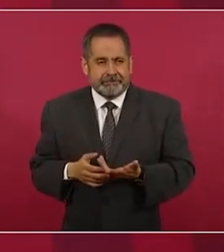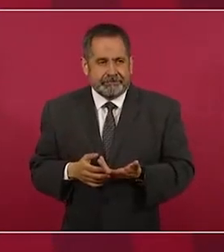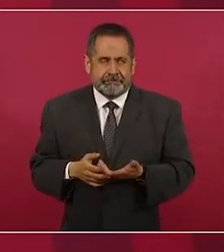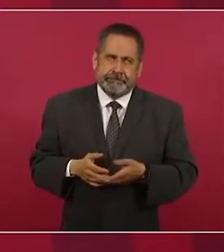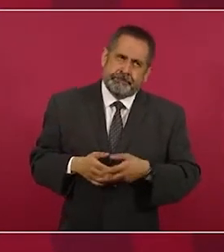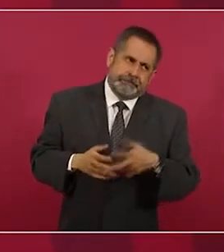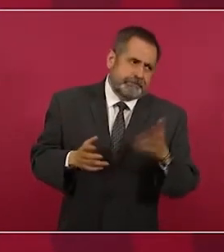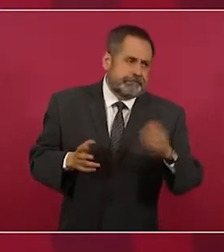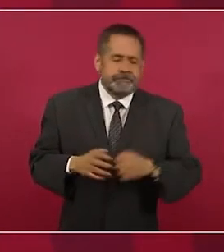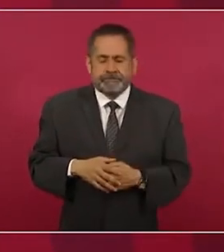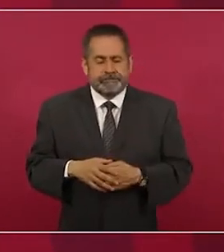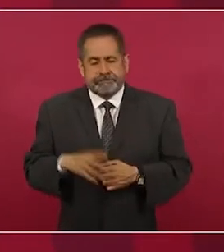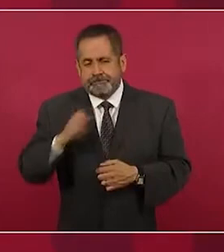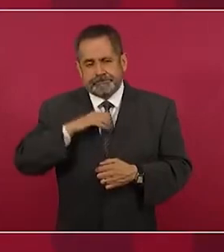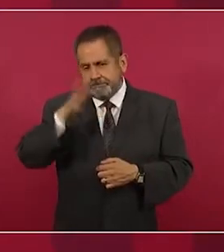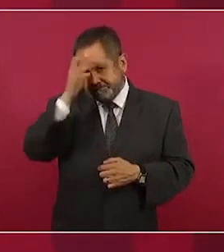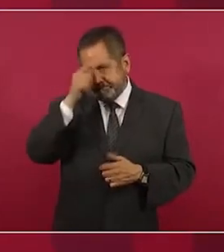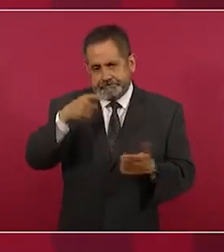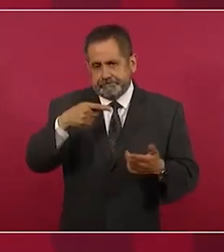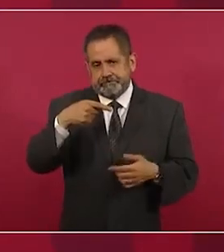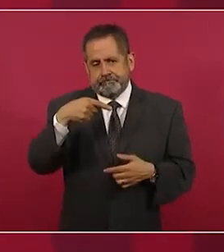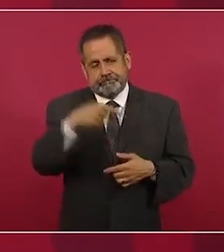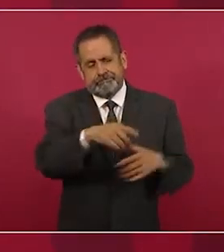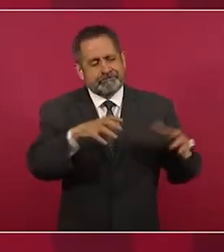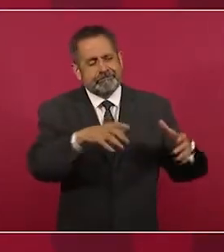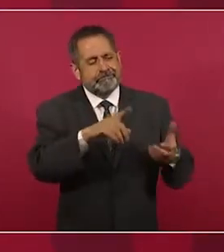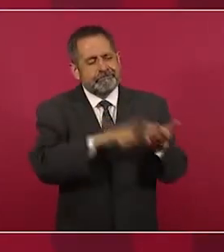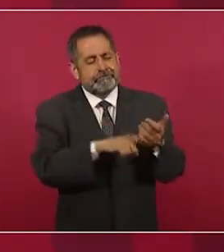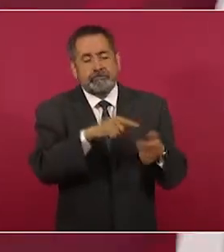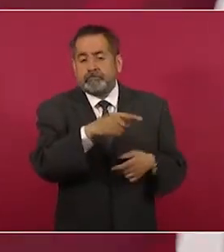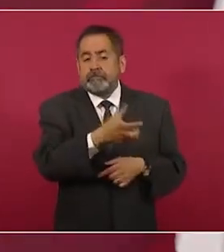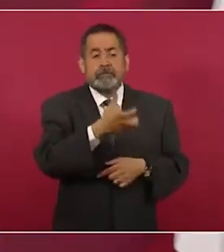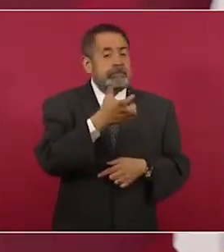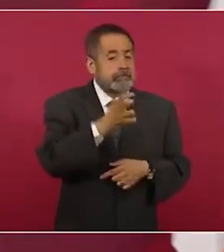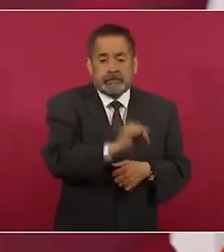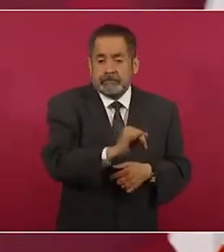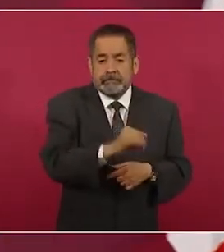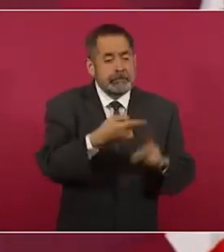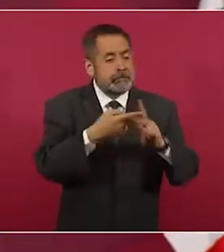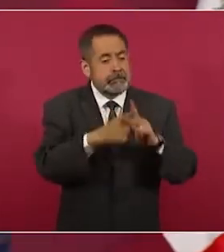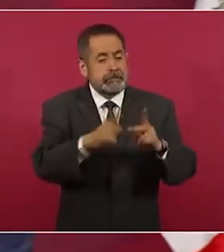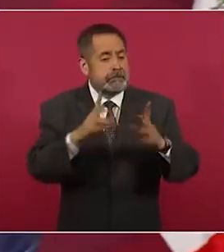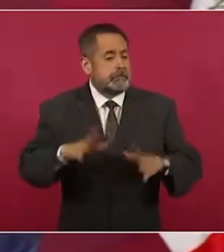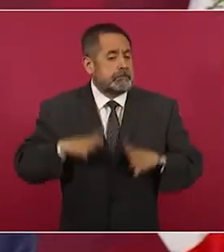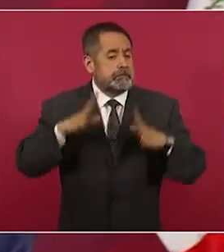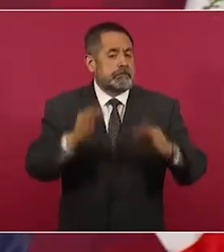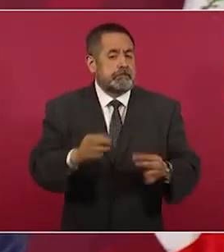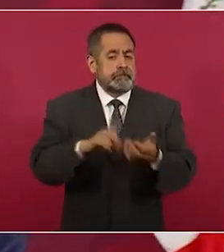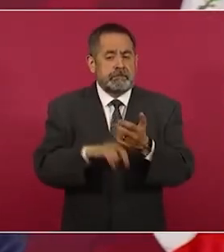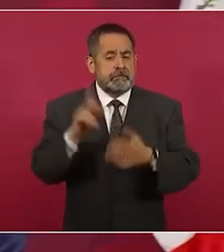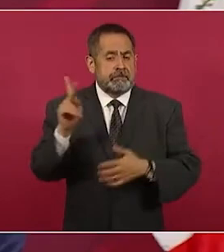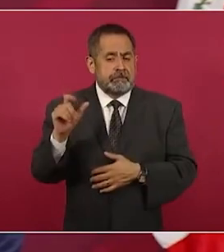eso es afín con el nacimiento, con el origen de ese partido. Entonces,